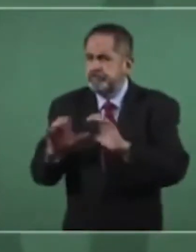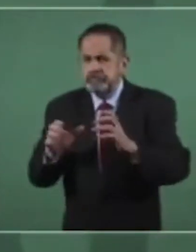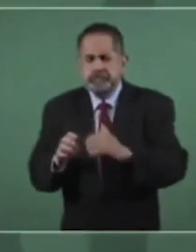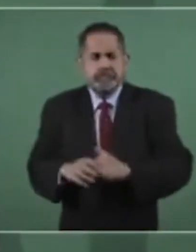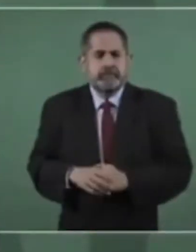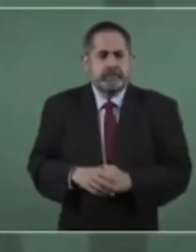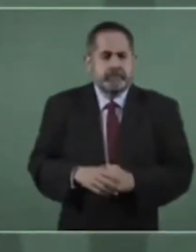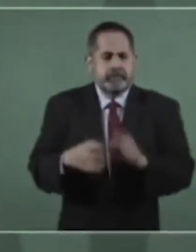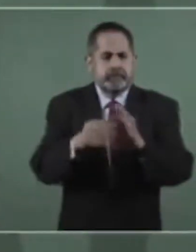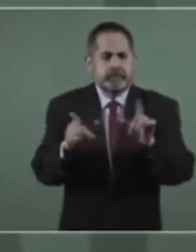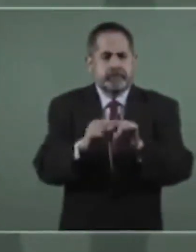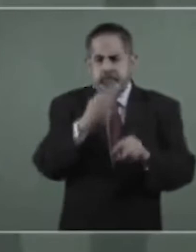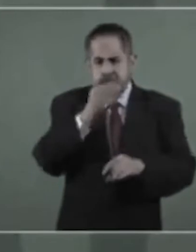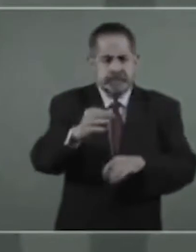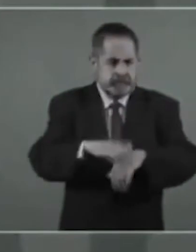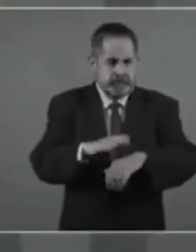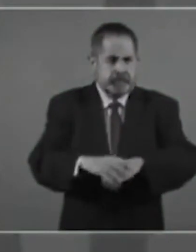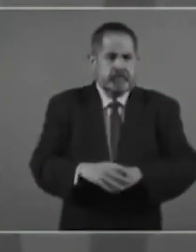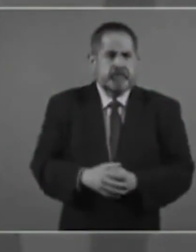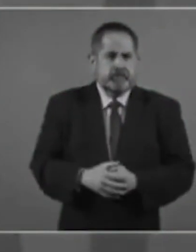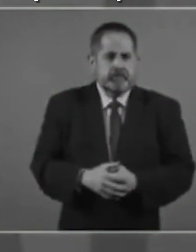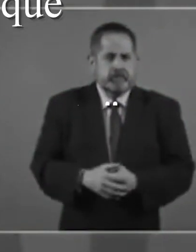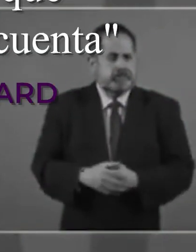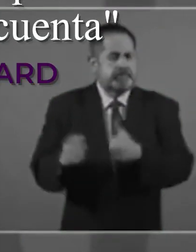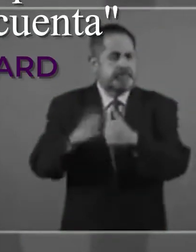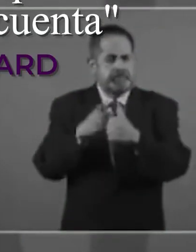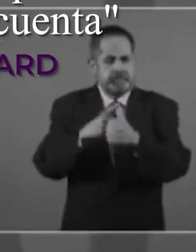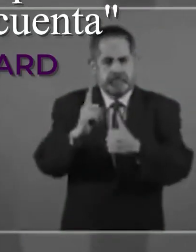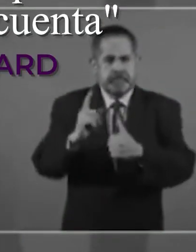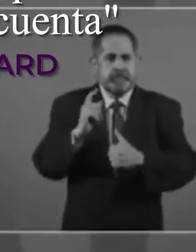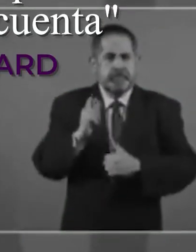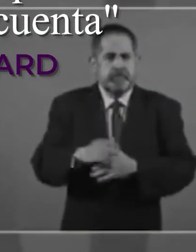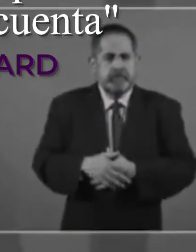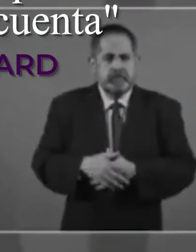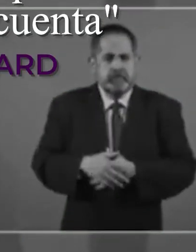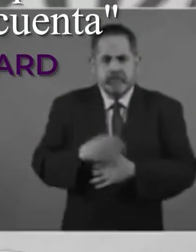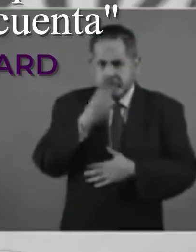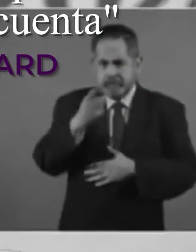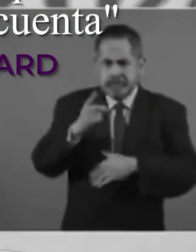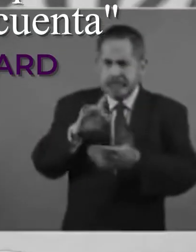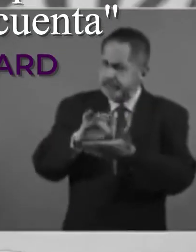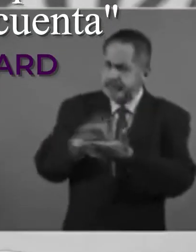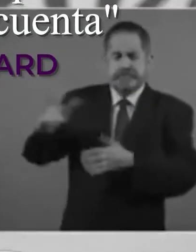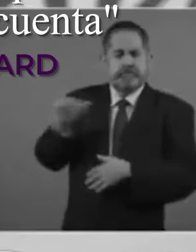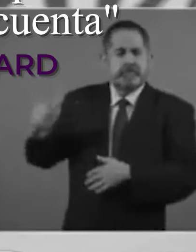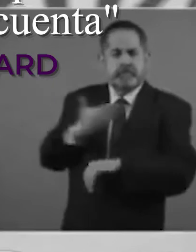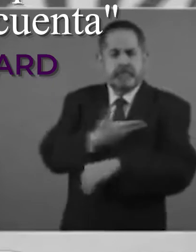muy breve diría lo siguiente. En primer lugar, les dije, hay que agradecer al presidente